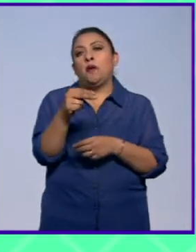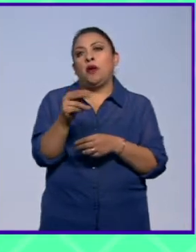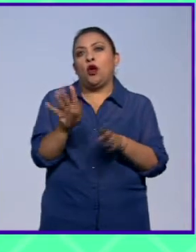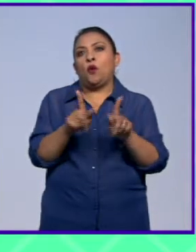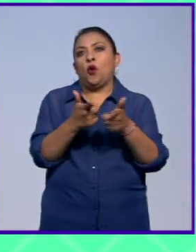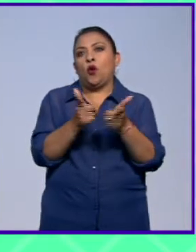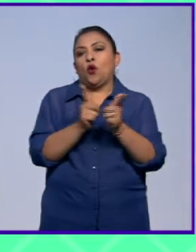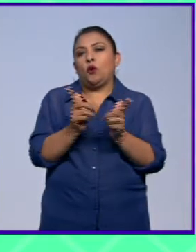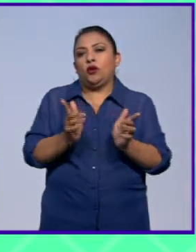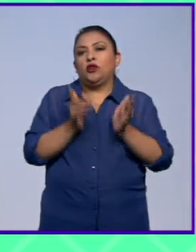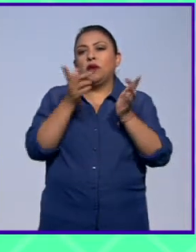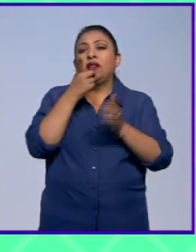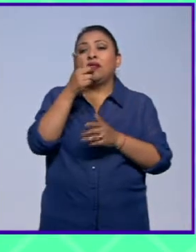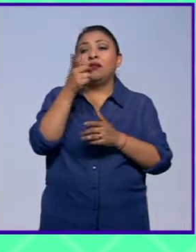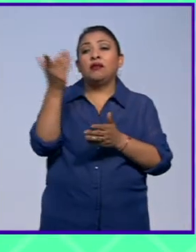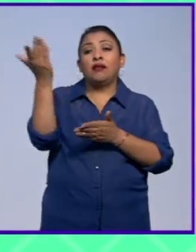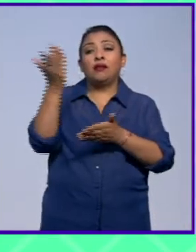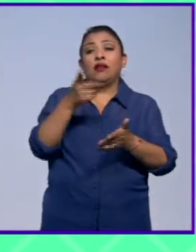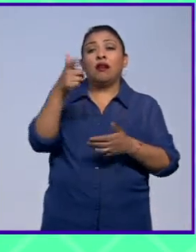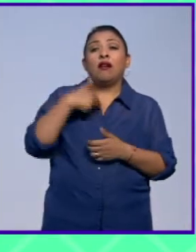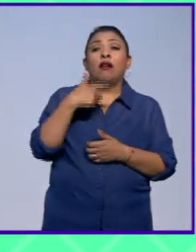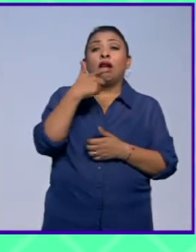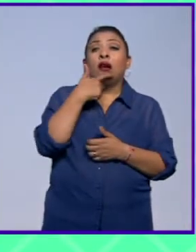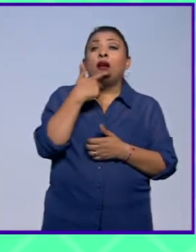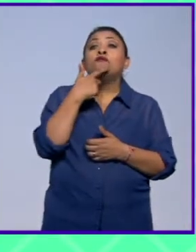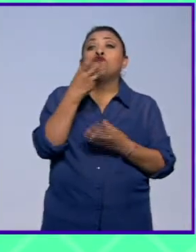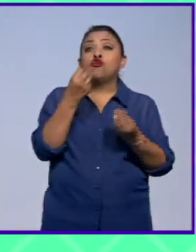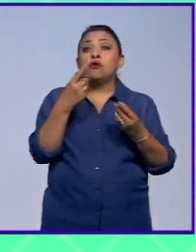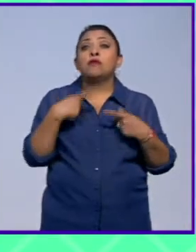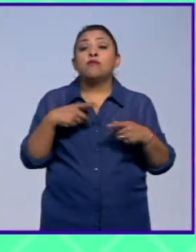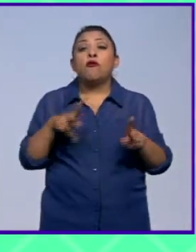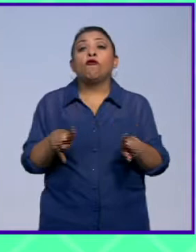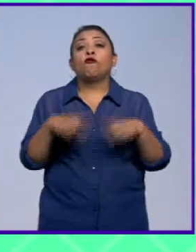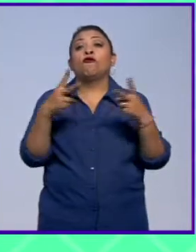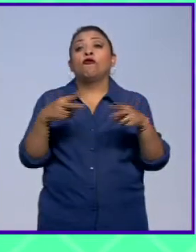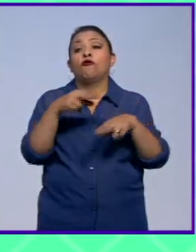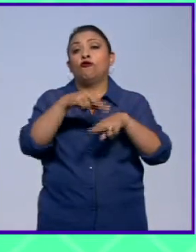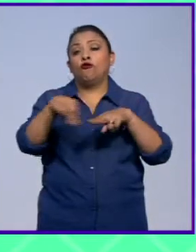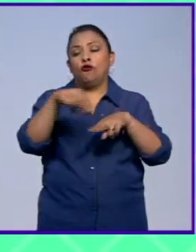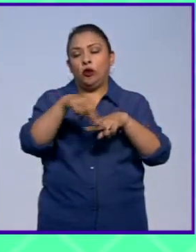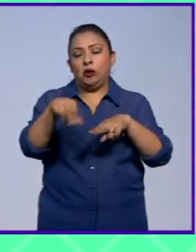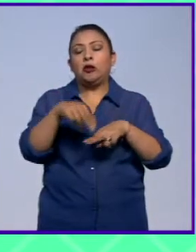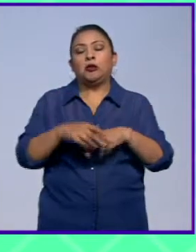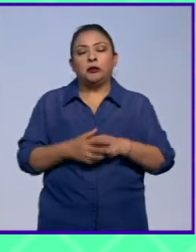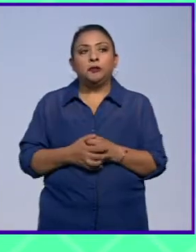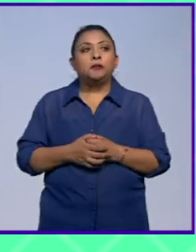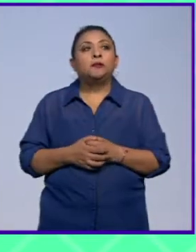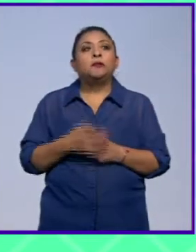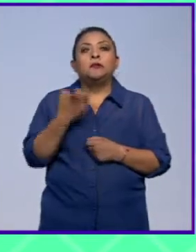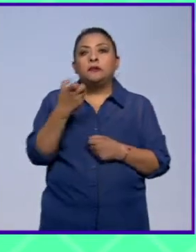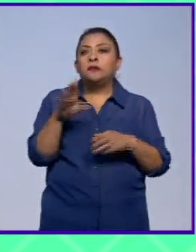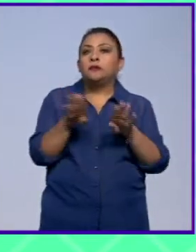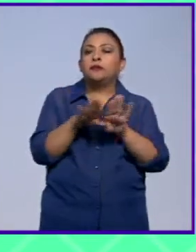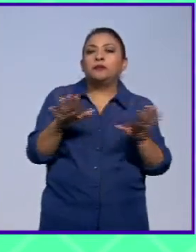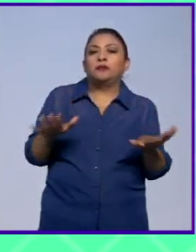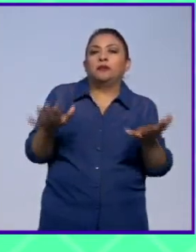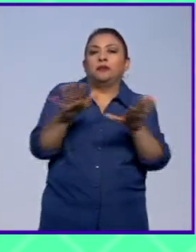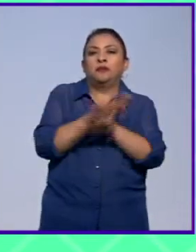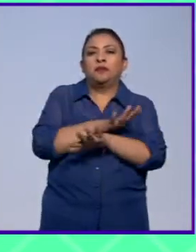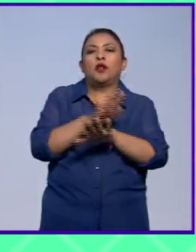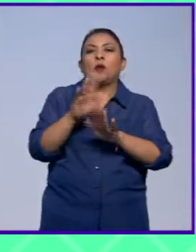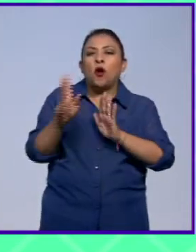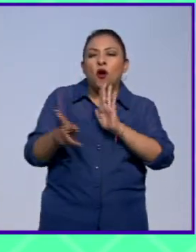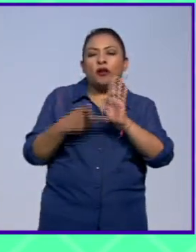nos adelantan que proviene de Reino Unido y aumentará considerablemente la venta de boletos. Esta manera de cambiar todo, de